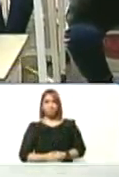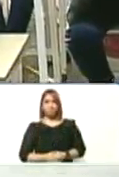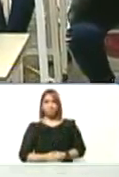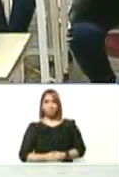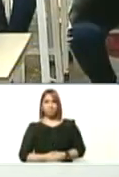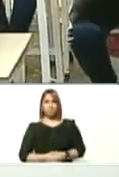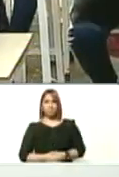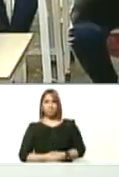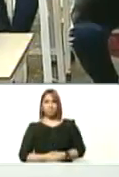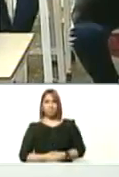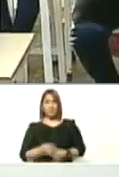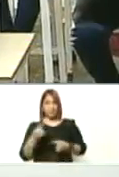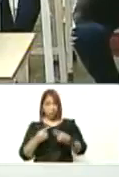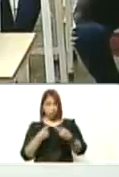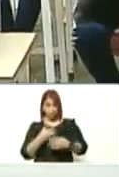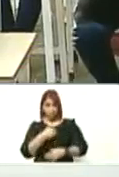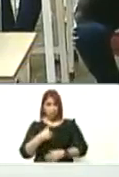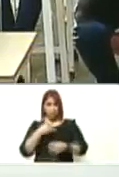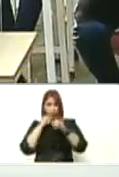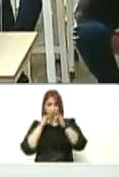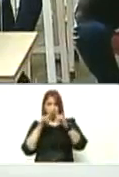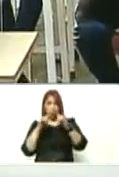una cosa que les quiero decir